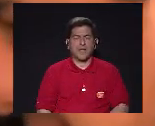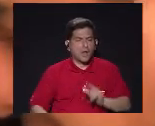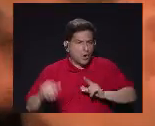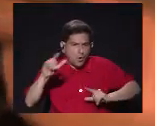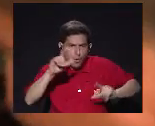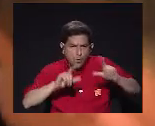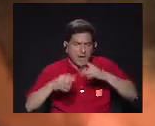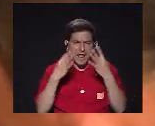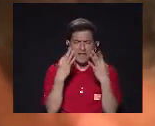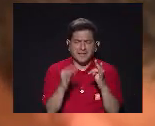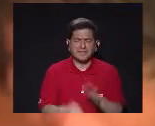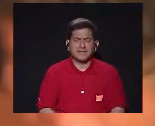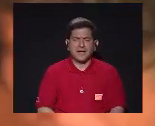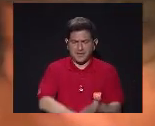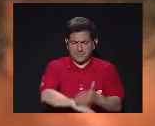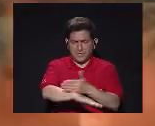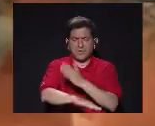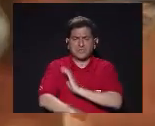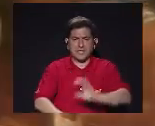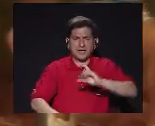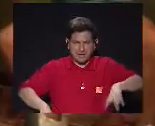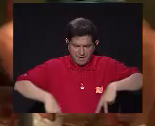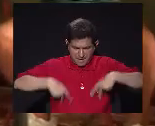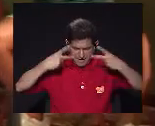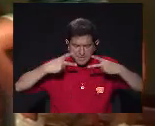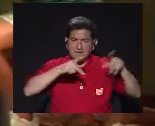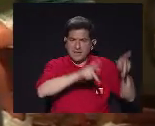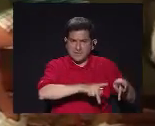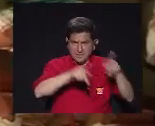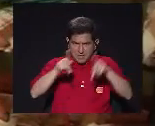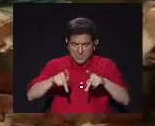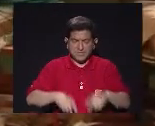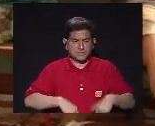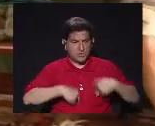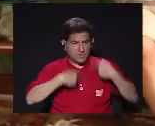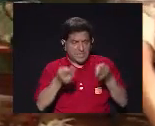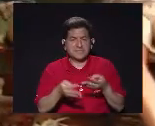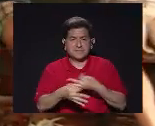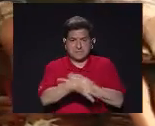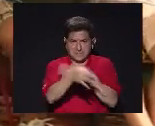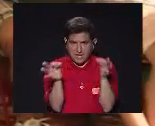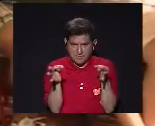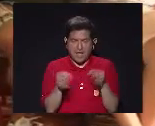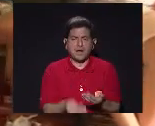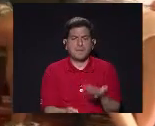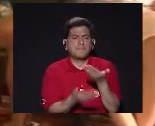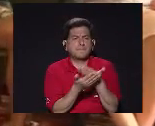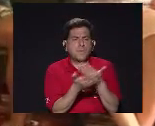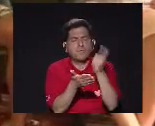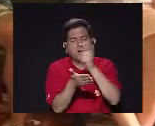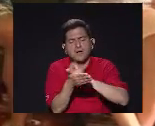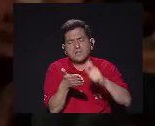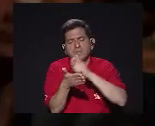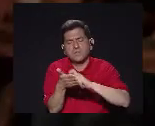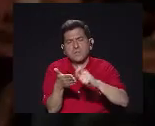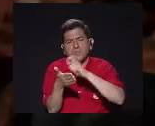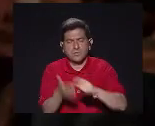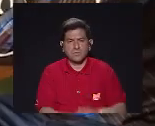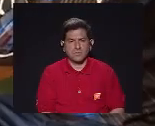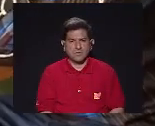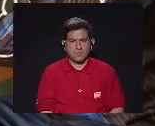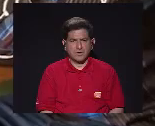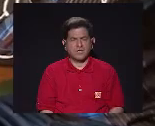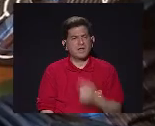Es un laboratorio Donde intentamos Mejorar la calidad De vida De las personas Que asisten Al taller Experimentamos Con la